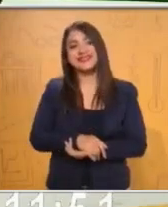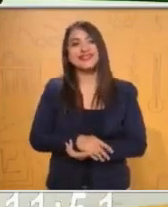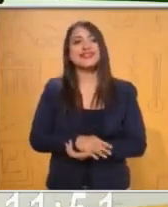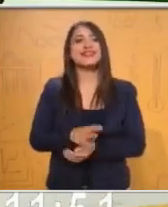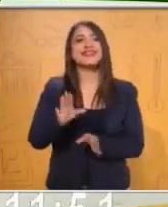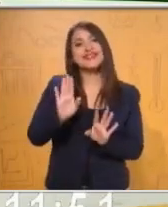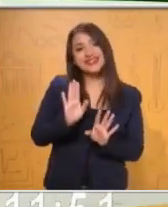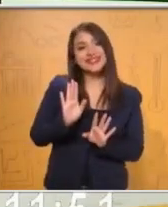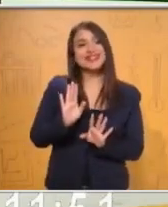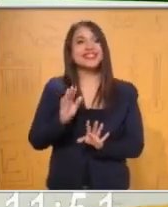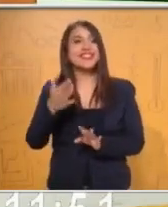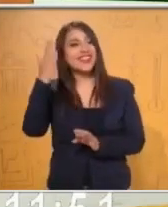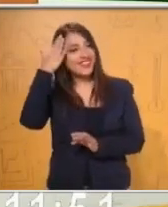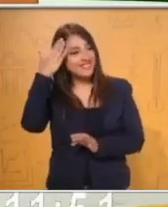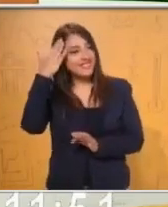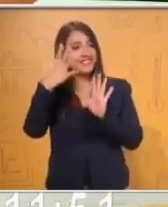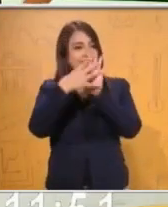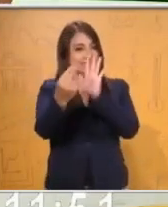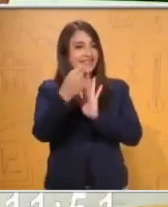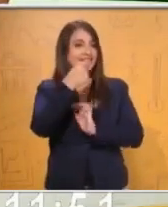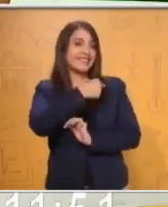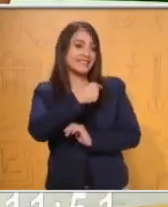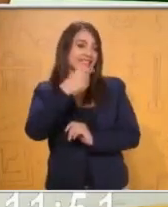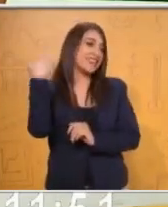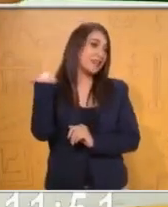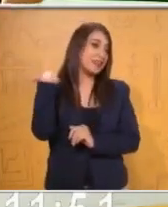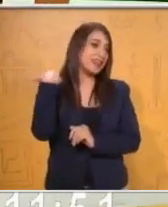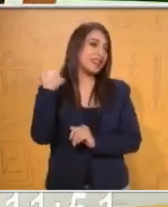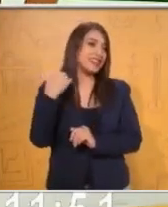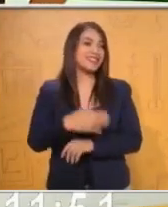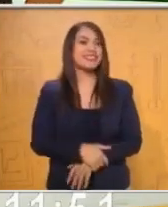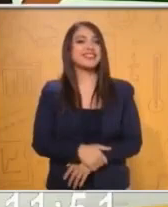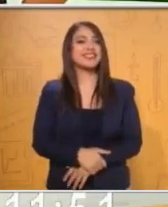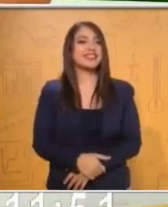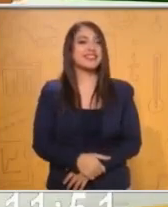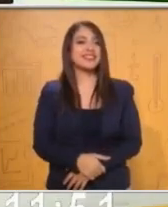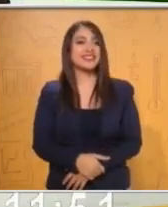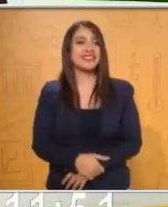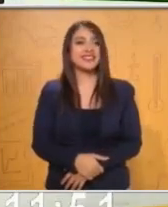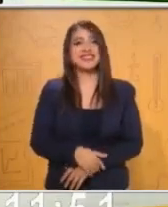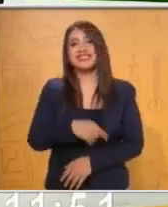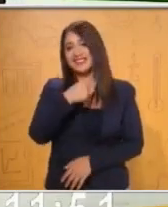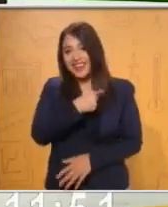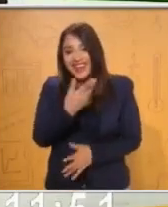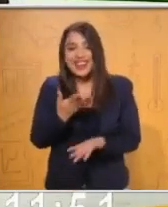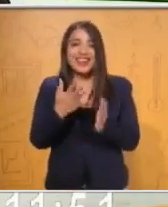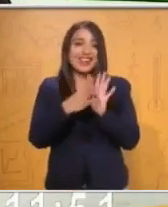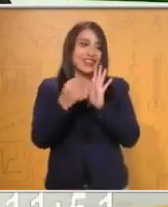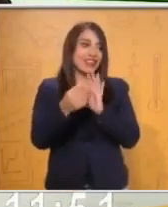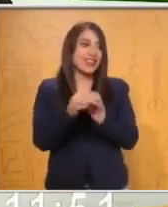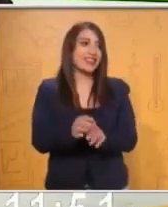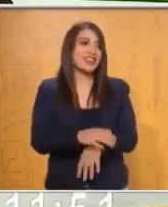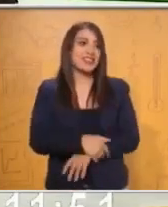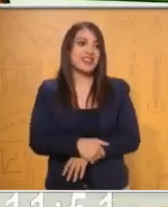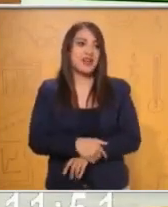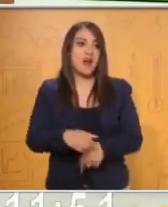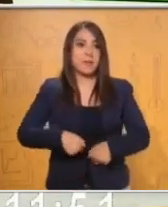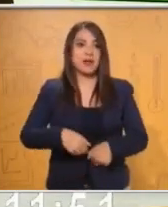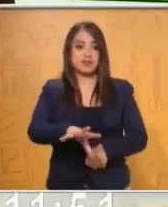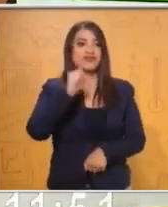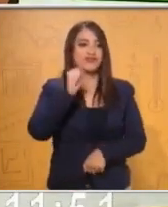Cabeza. Rodillas. Espalda. Macarena. Eh, Macarena. A ver, se las cambié. ¡Ombligo!